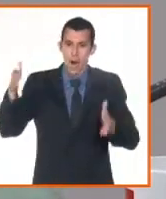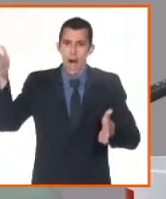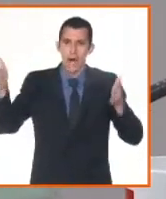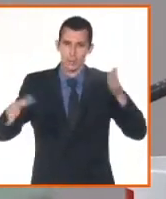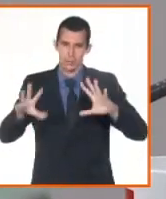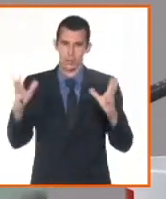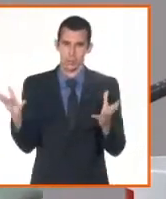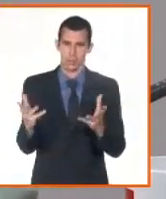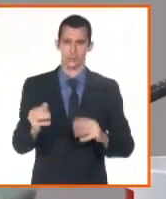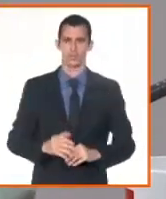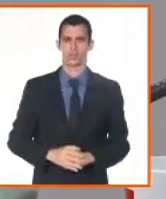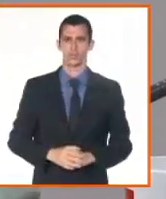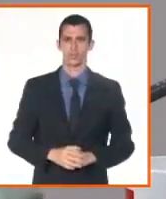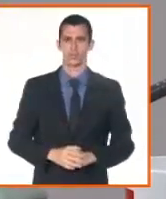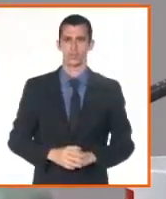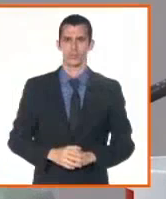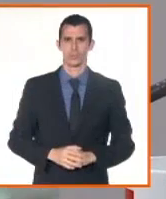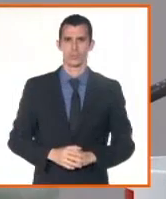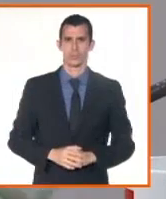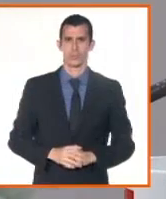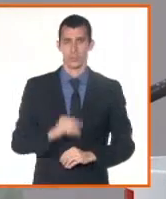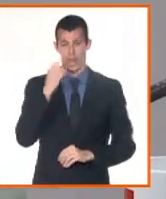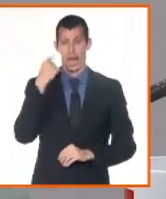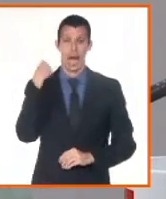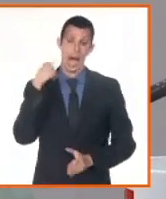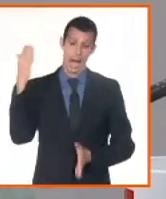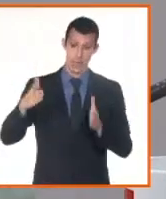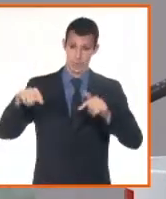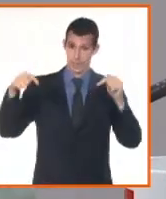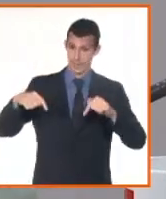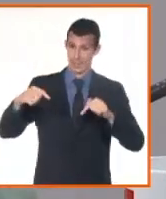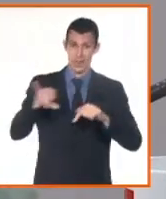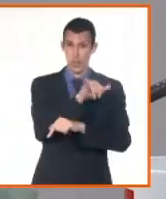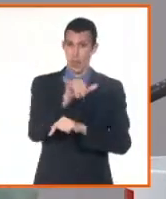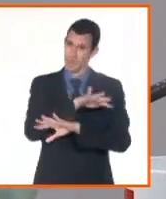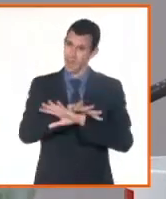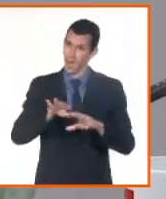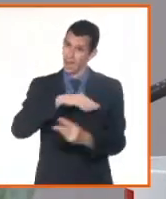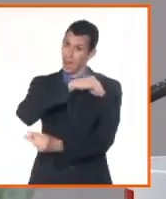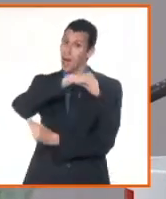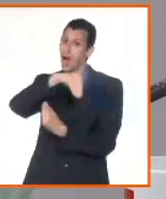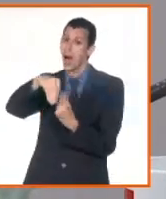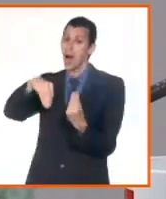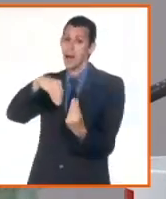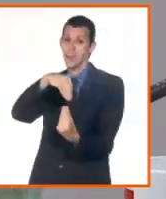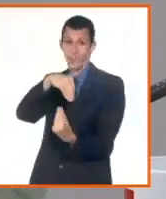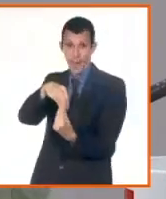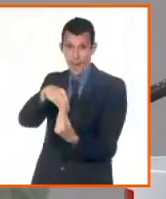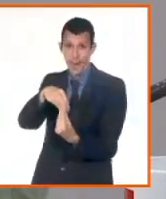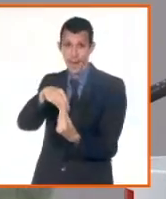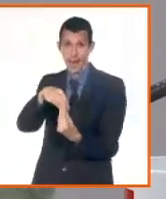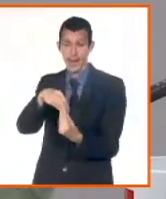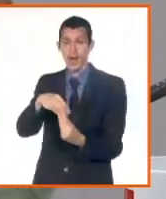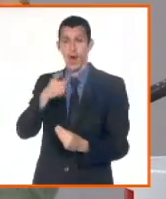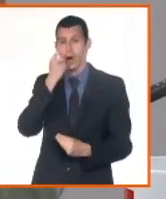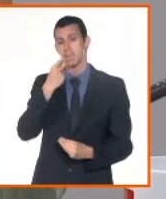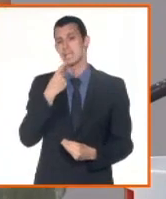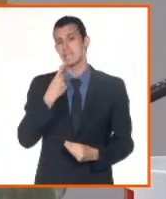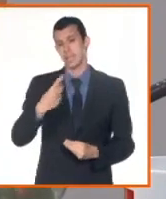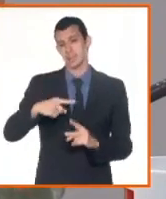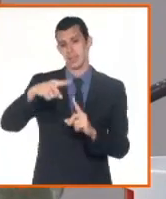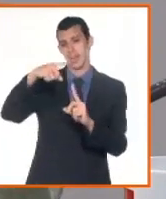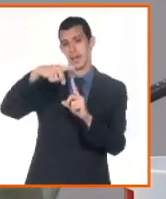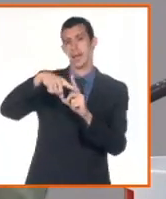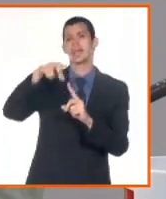año, que es la transformación digital. Cuando se habla de transformación digital, está hablando de toda la continuidad del proceso de